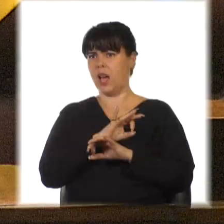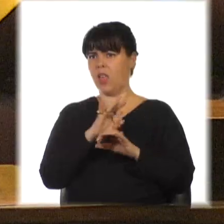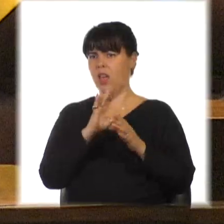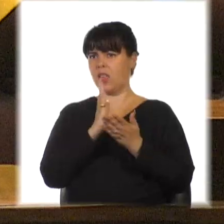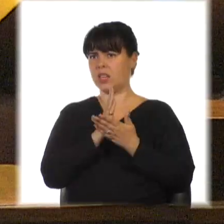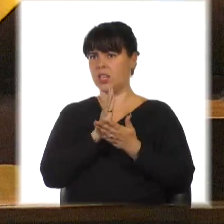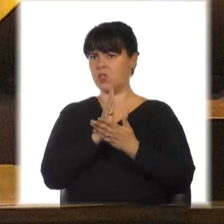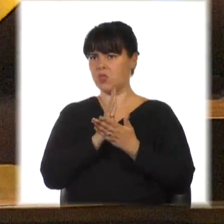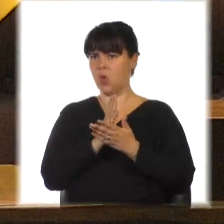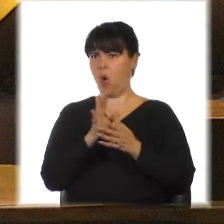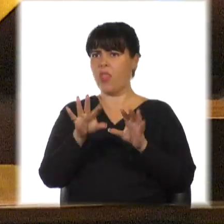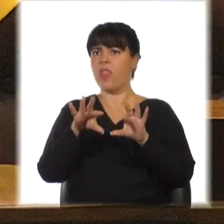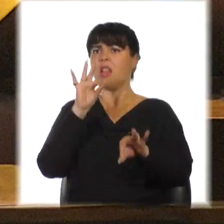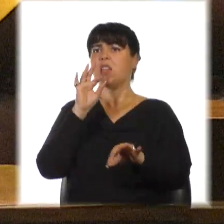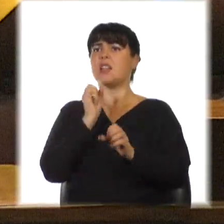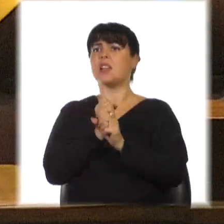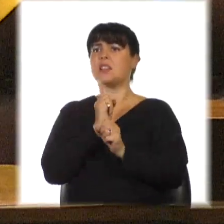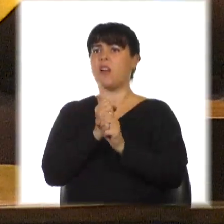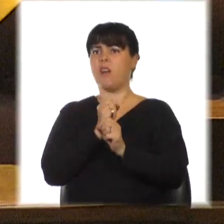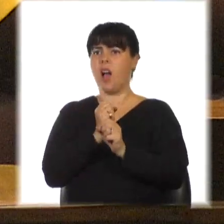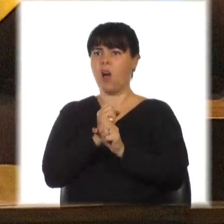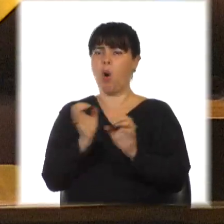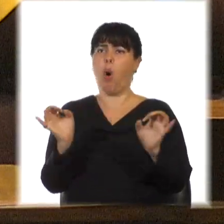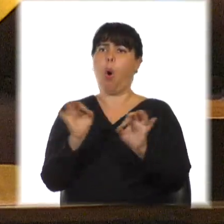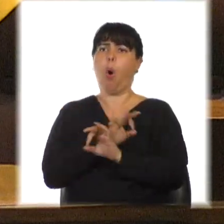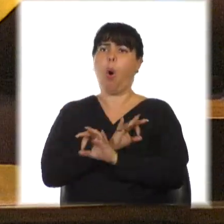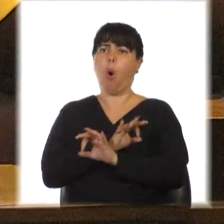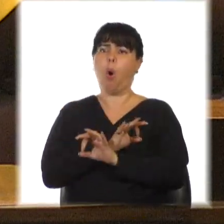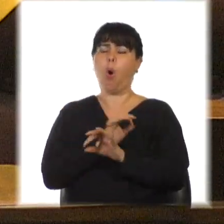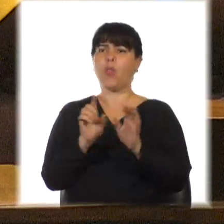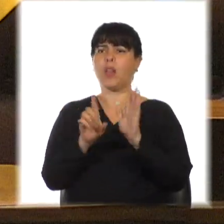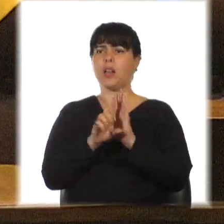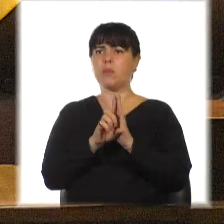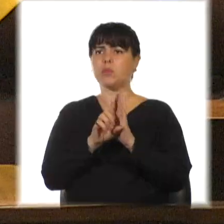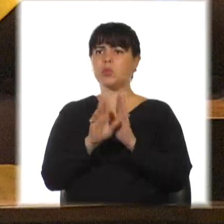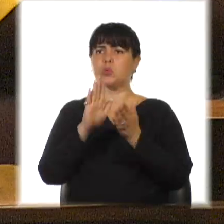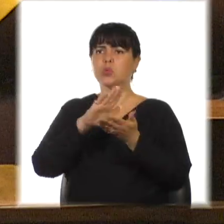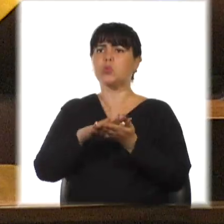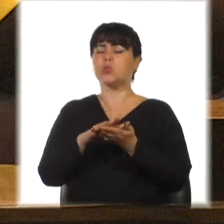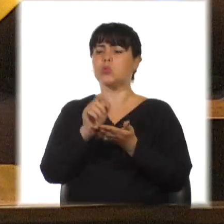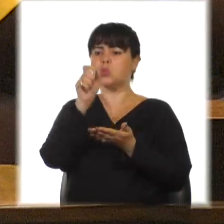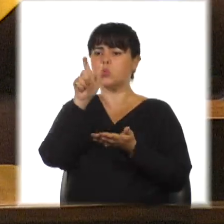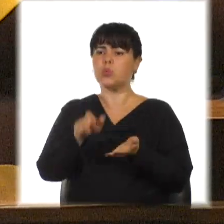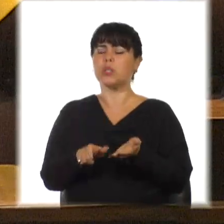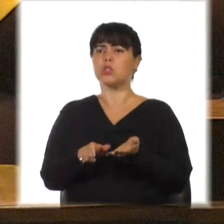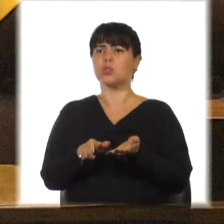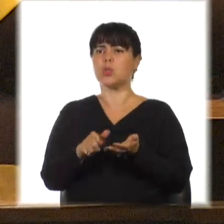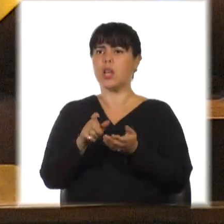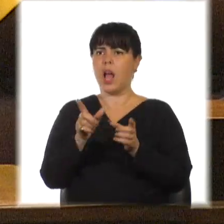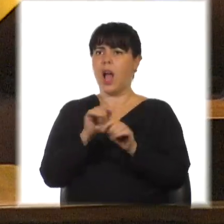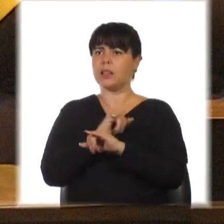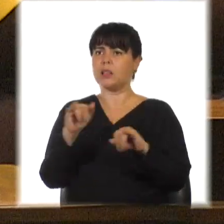como a elegir su trabajo. A ser legitimados por sus virtudes. A estudiar y a terminar sus